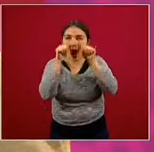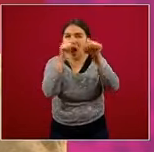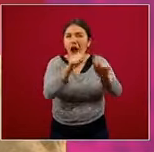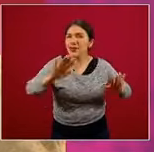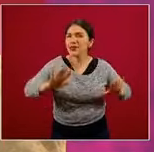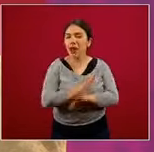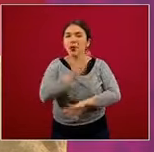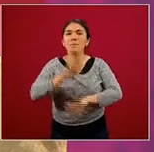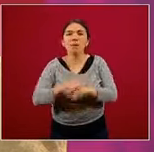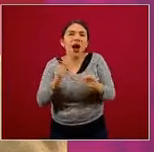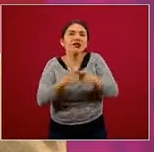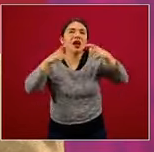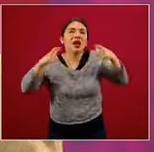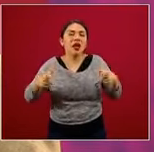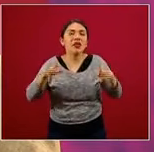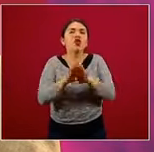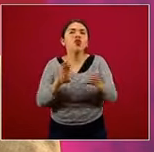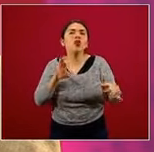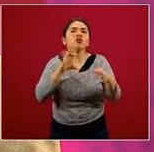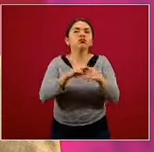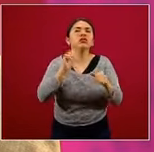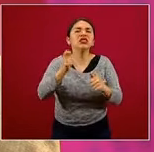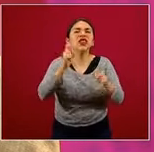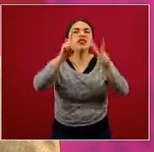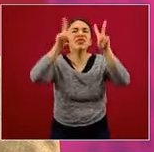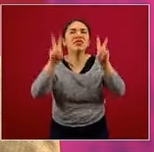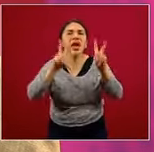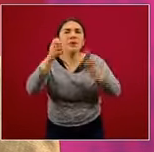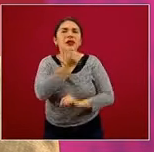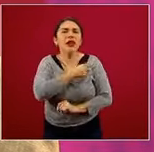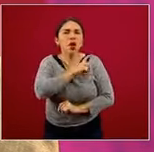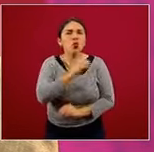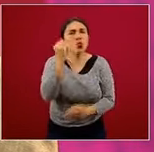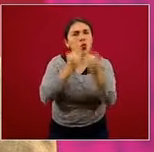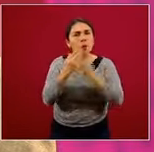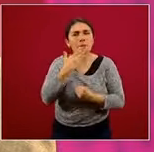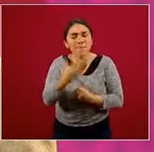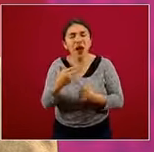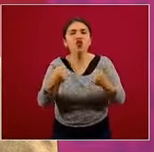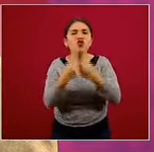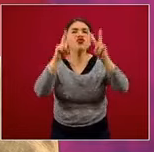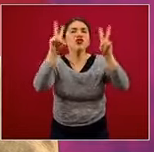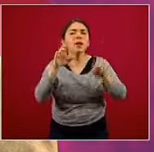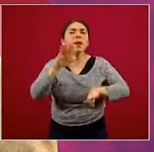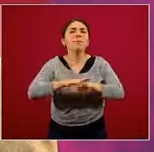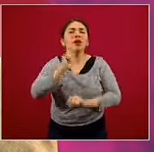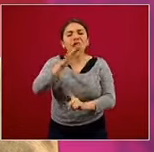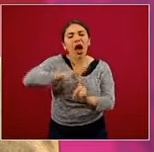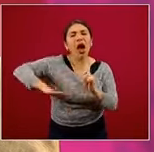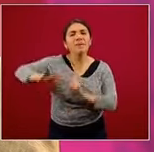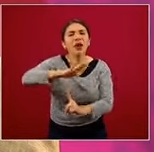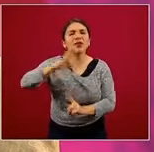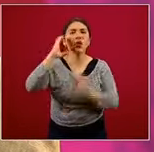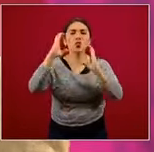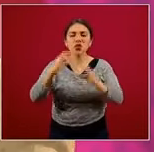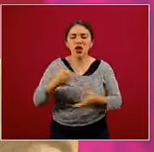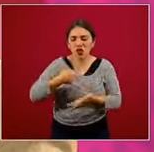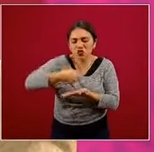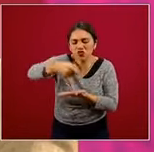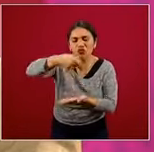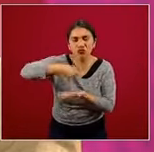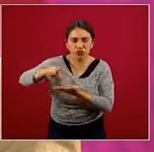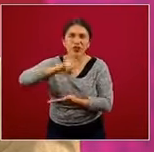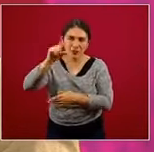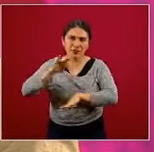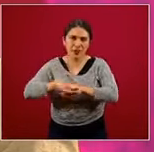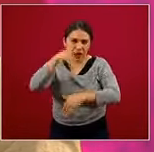que ha ampliado la vinculación de los temas de salud y nutrición con los temas de ambiente y agricultura, que ya